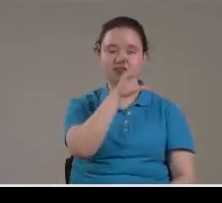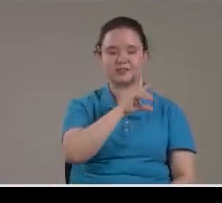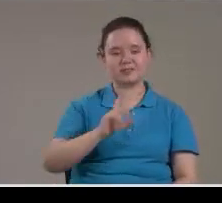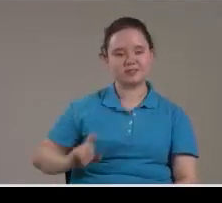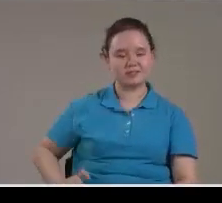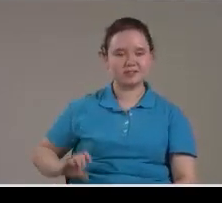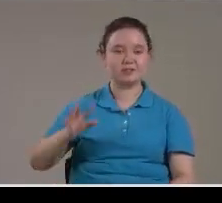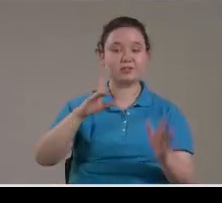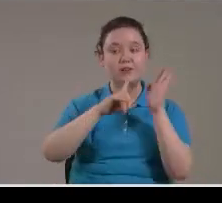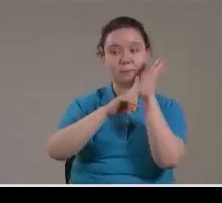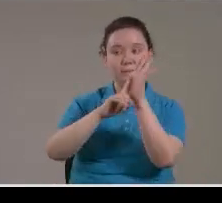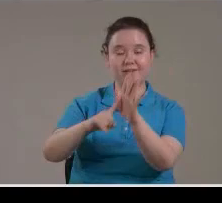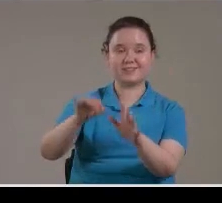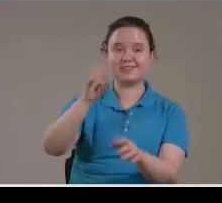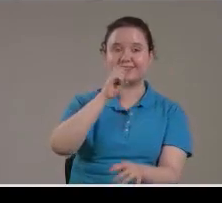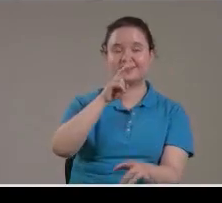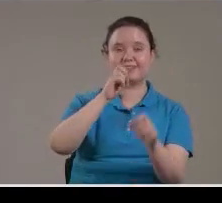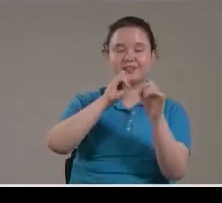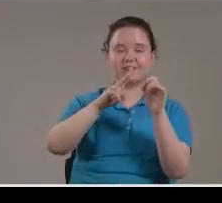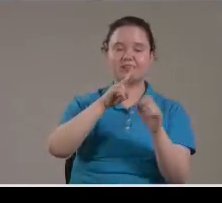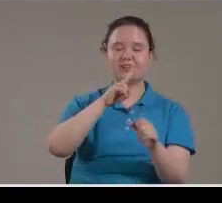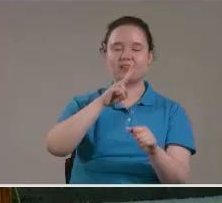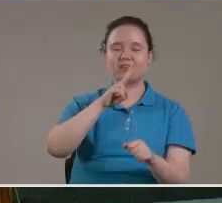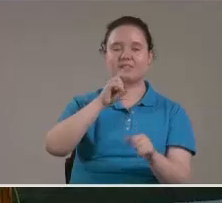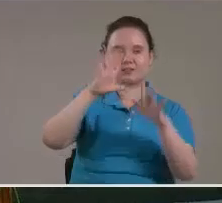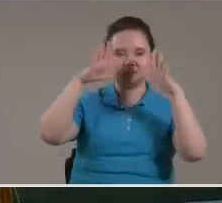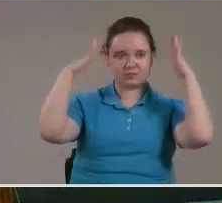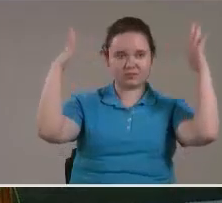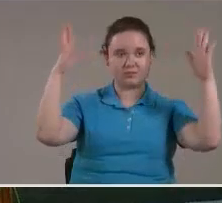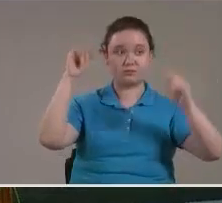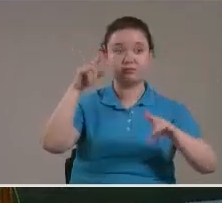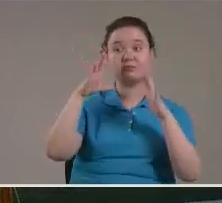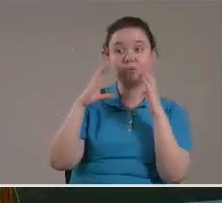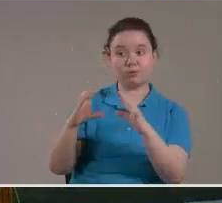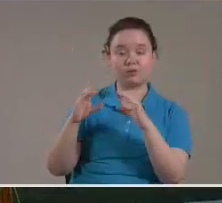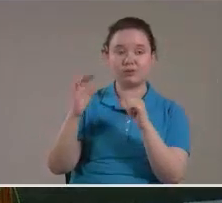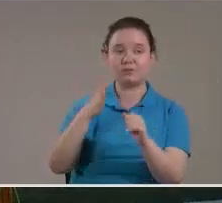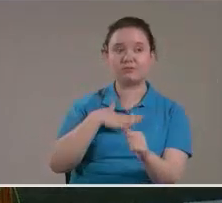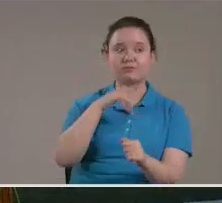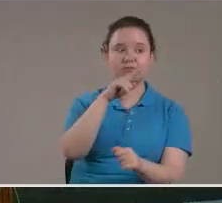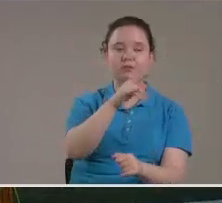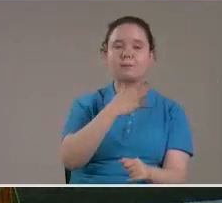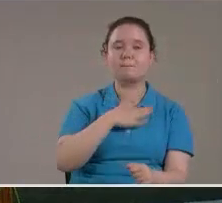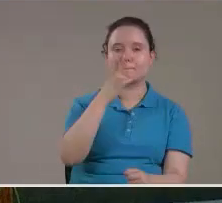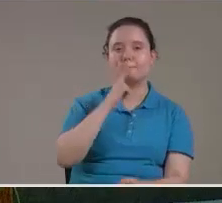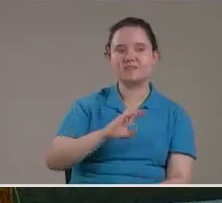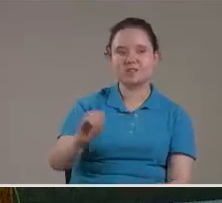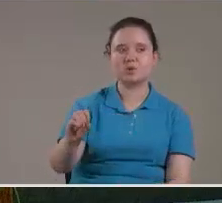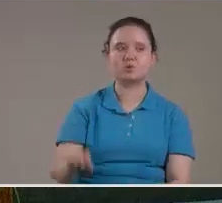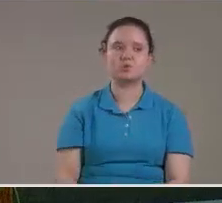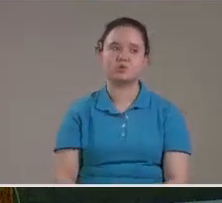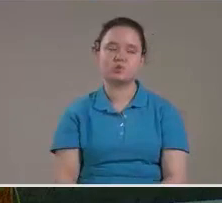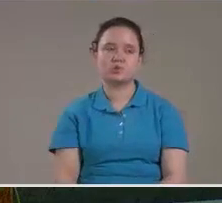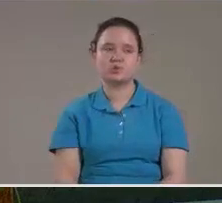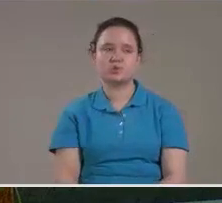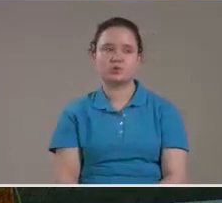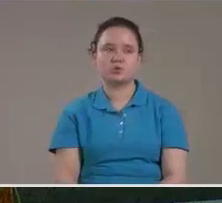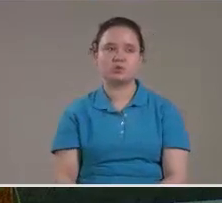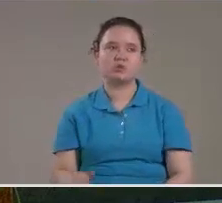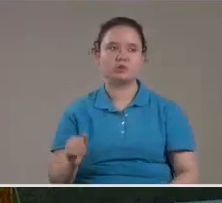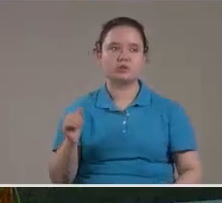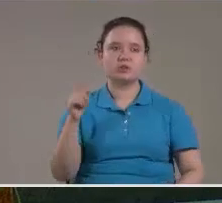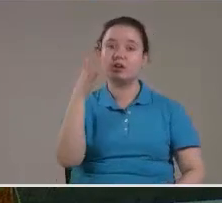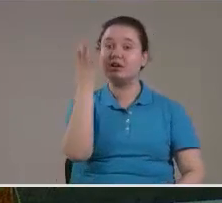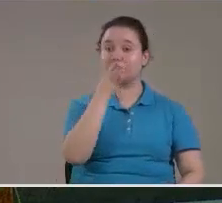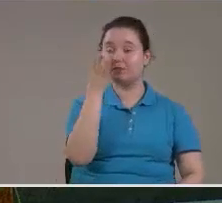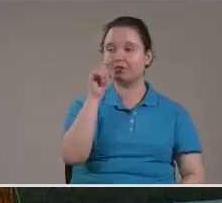Que le aparece al dragón Y le dice Cuidado me tocas A estos tecnones Porque esos son Mis muchachitos A la mujer